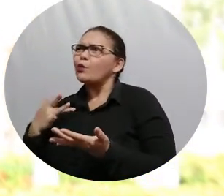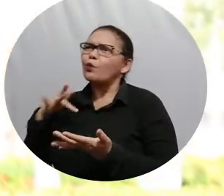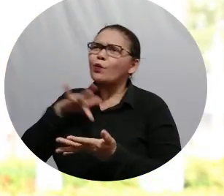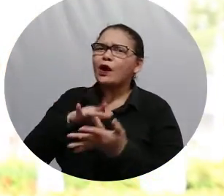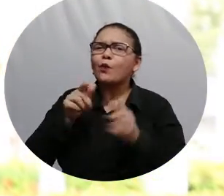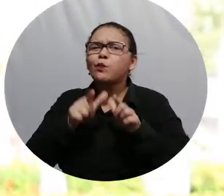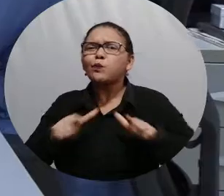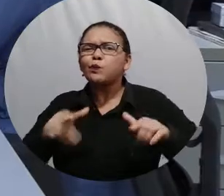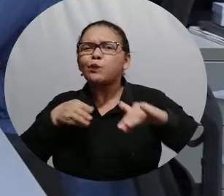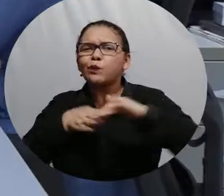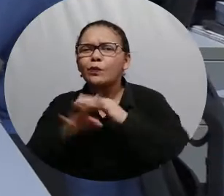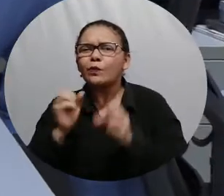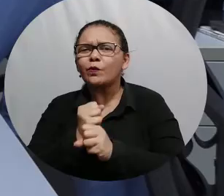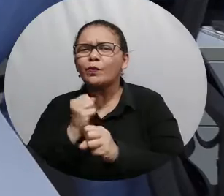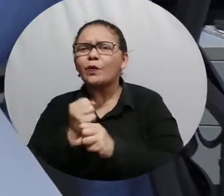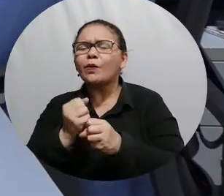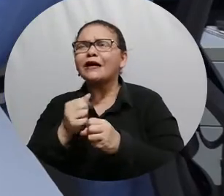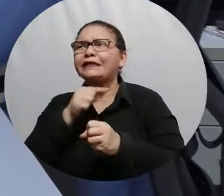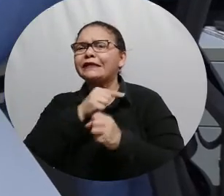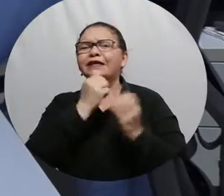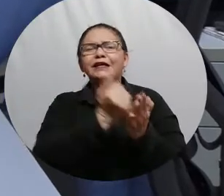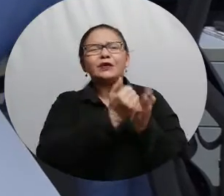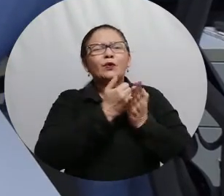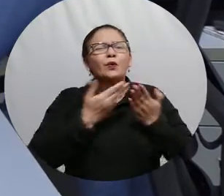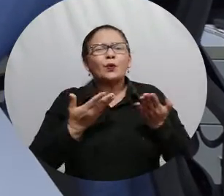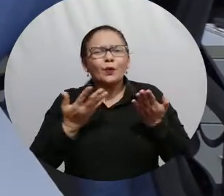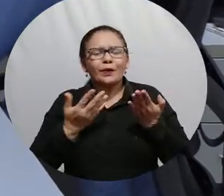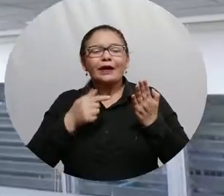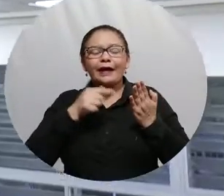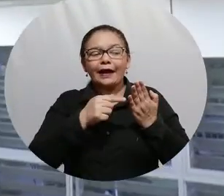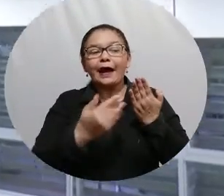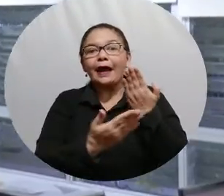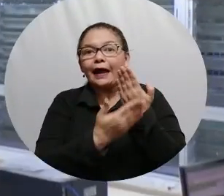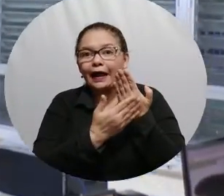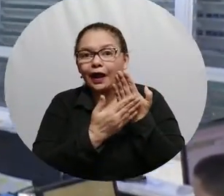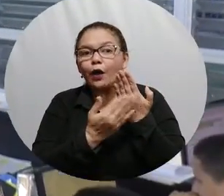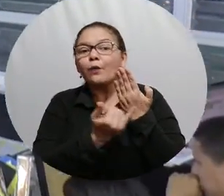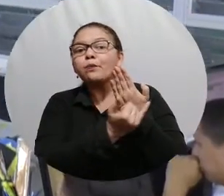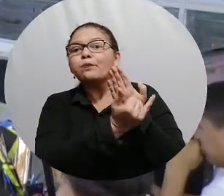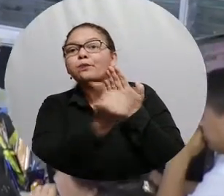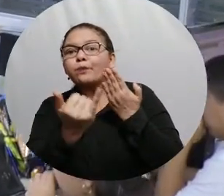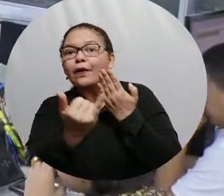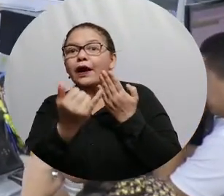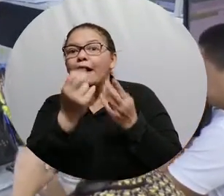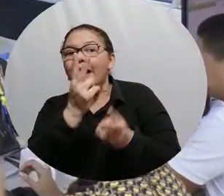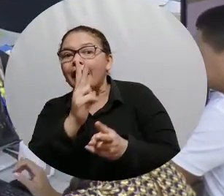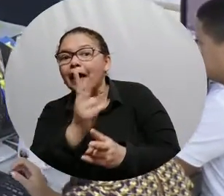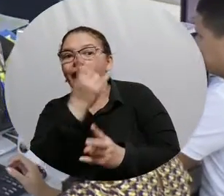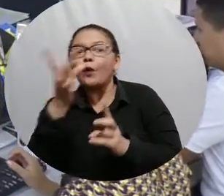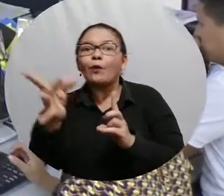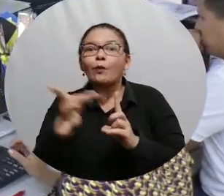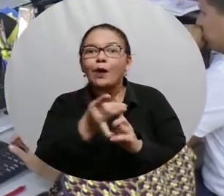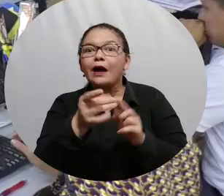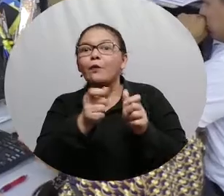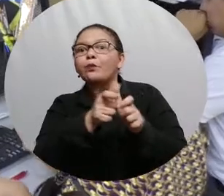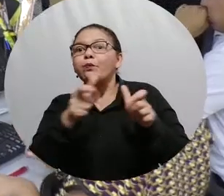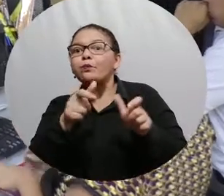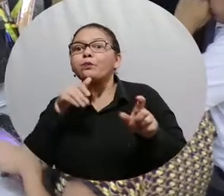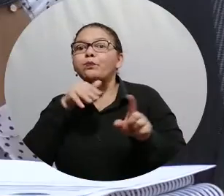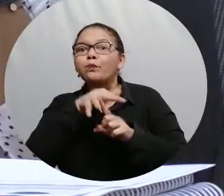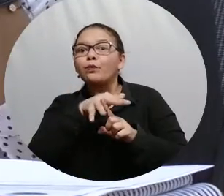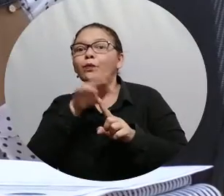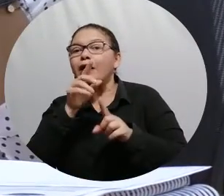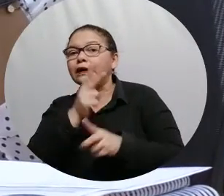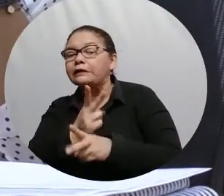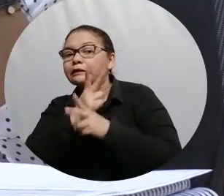los espacios laborales. Entonces la aplicación lo que busca es romper esa barrera que se ejerza en algunos indicadores o que se presten algunos